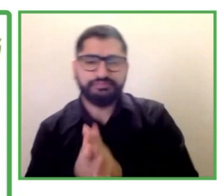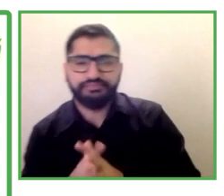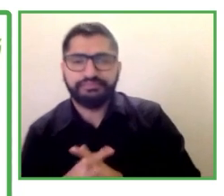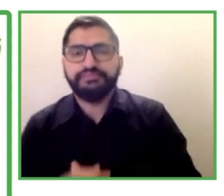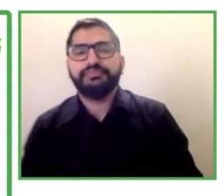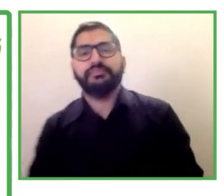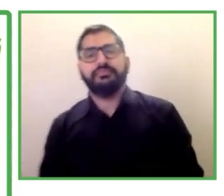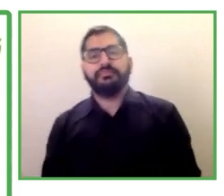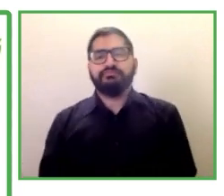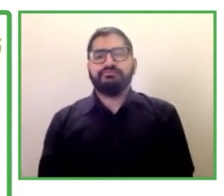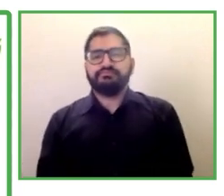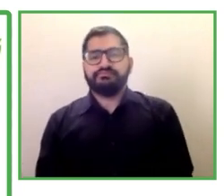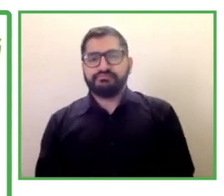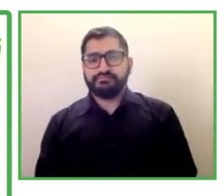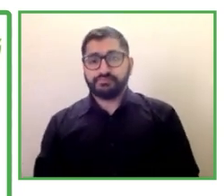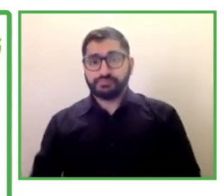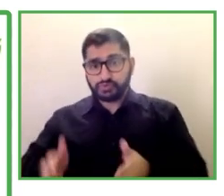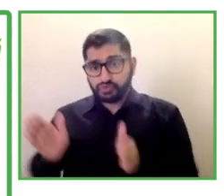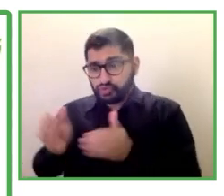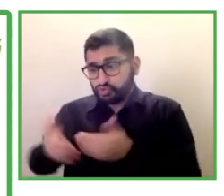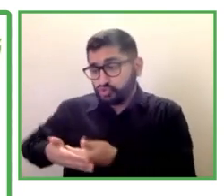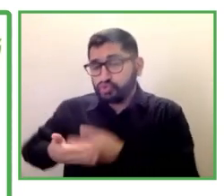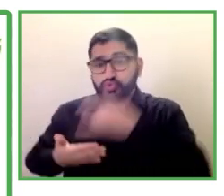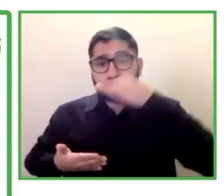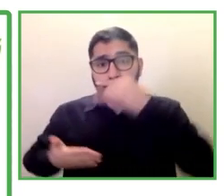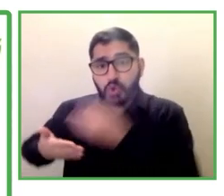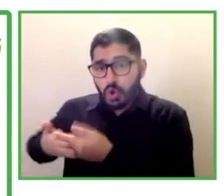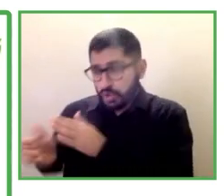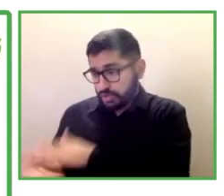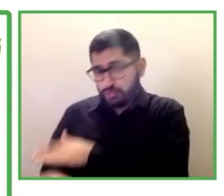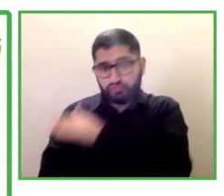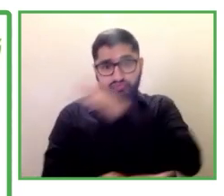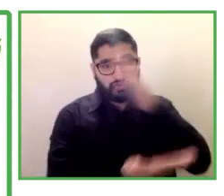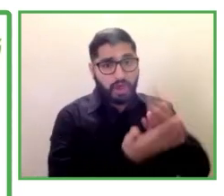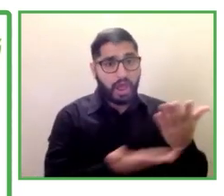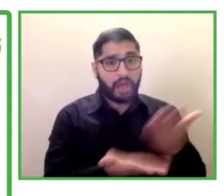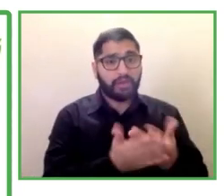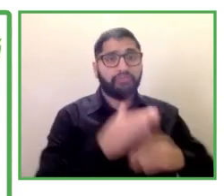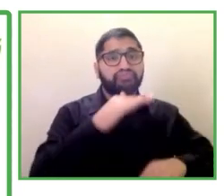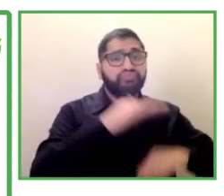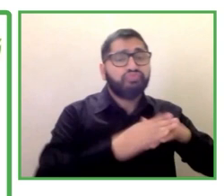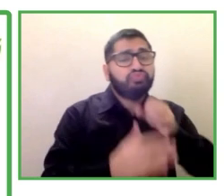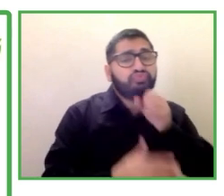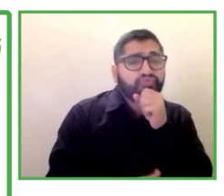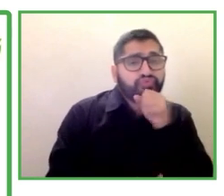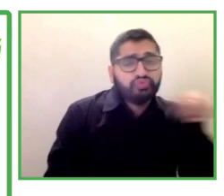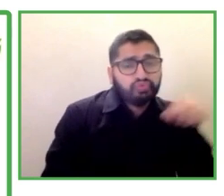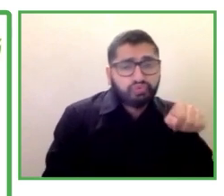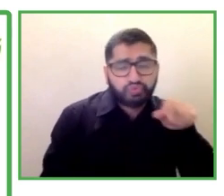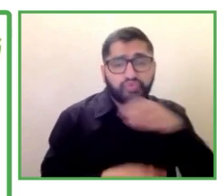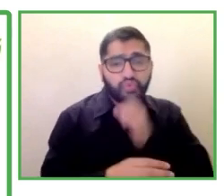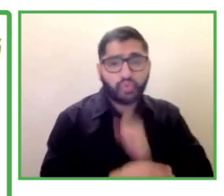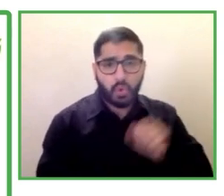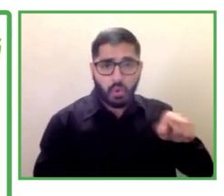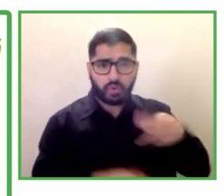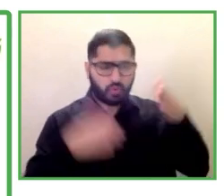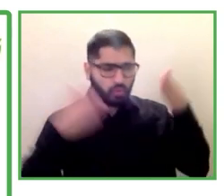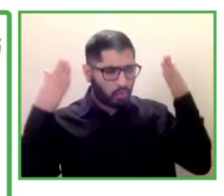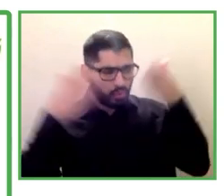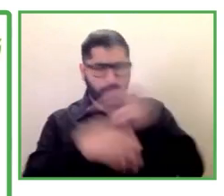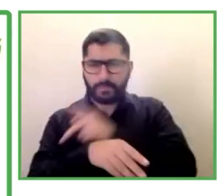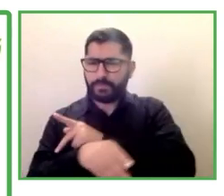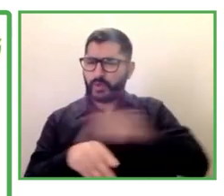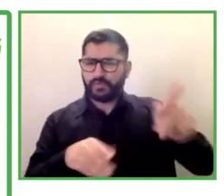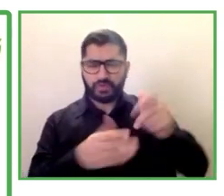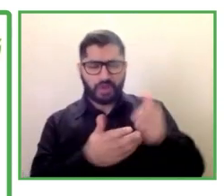para ello con cerca de 300 profesionales. Pues bien, uno de los programas más innovadores que desarrolla APSA,